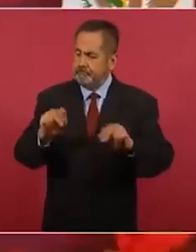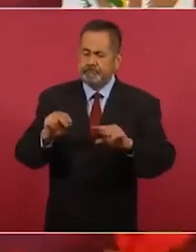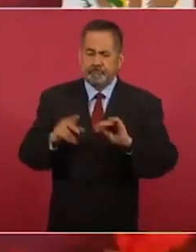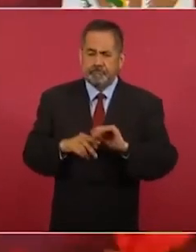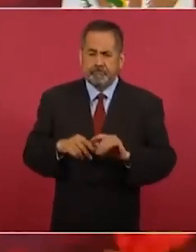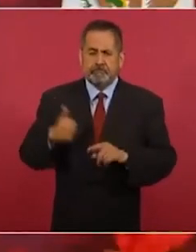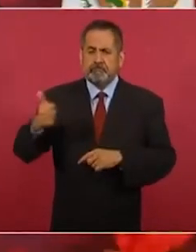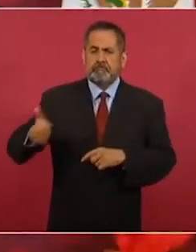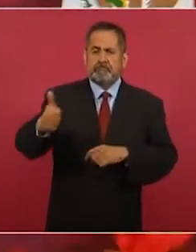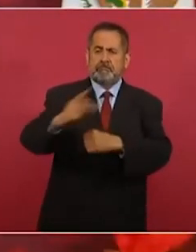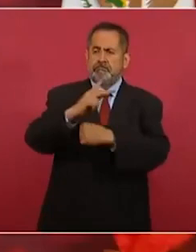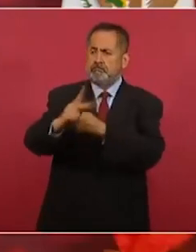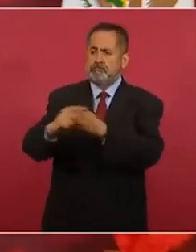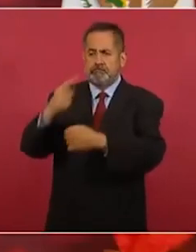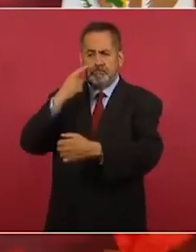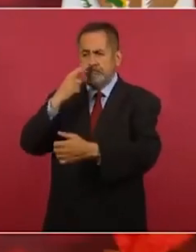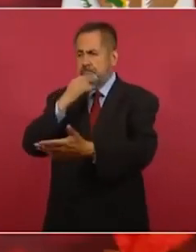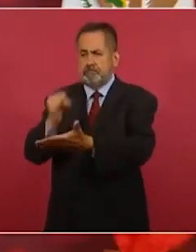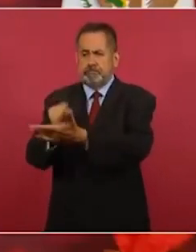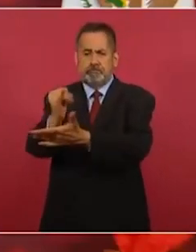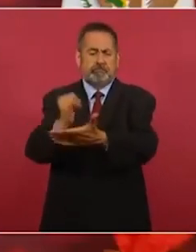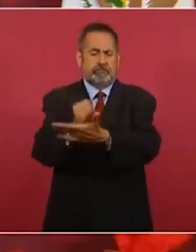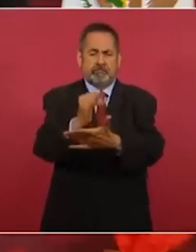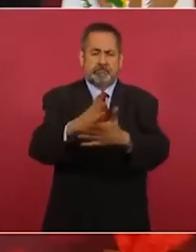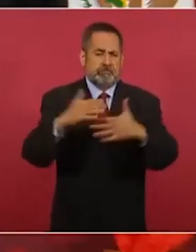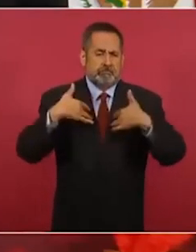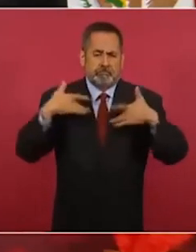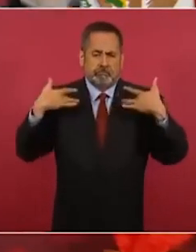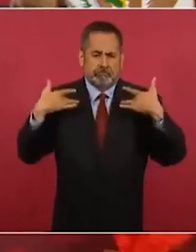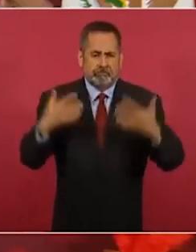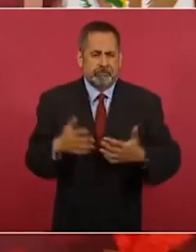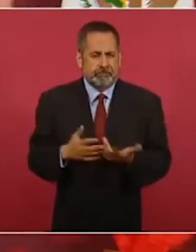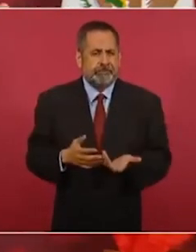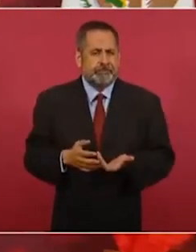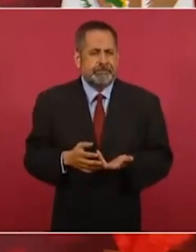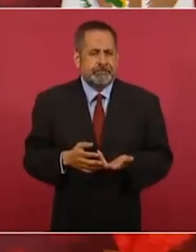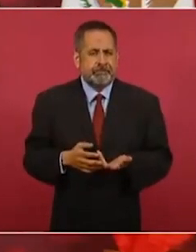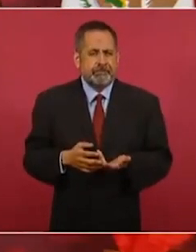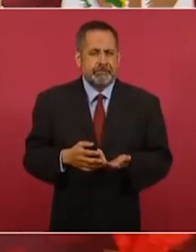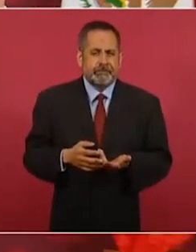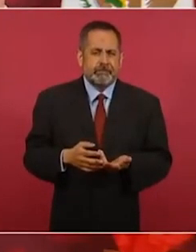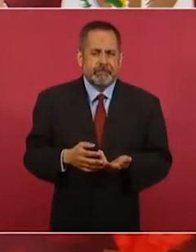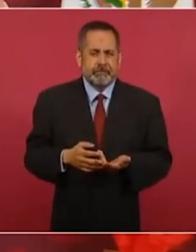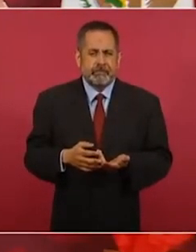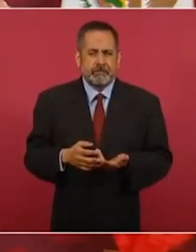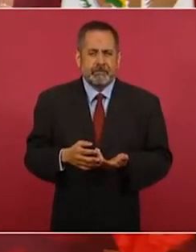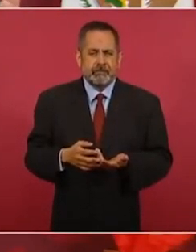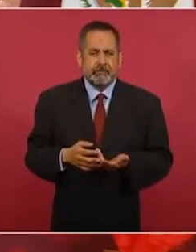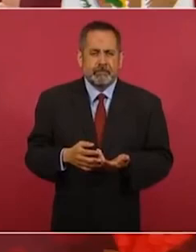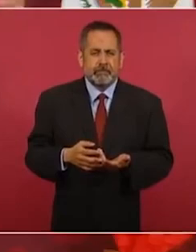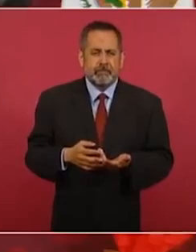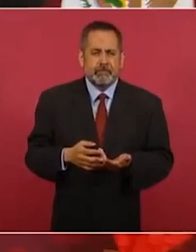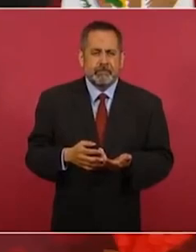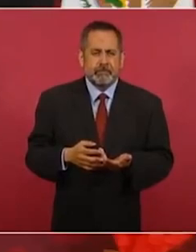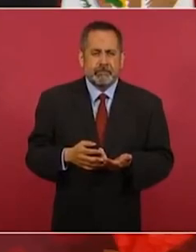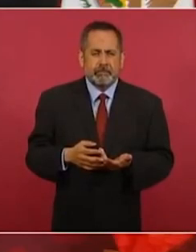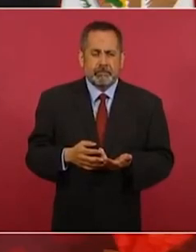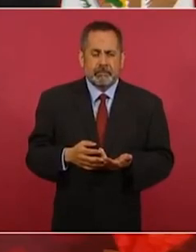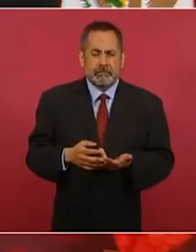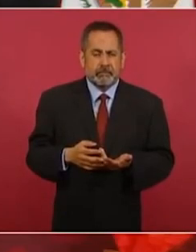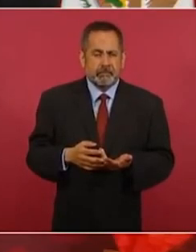autodeterminación de los pueblos. Si hay algo que